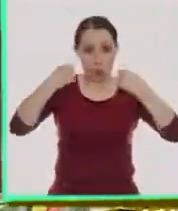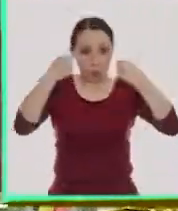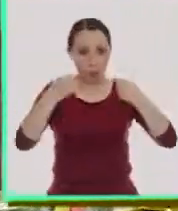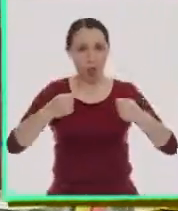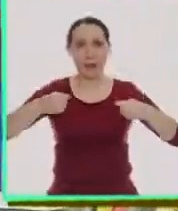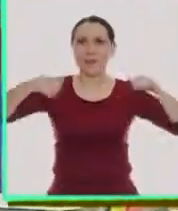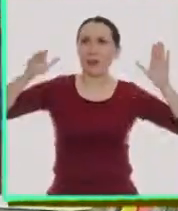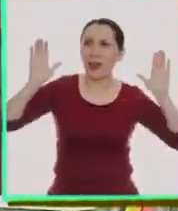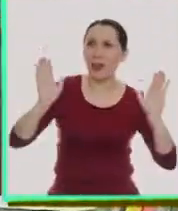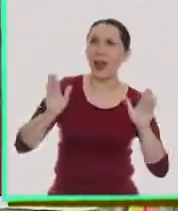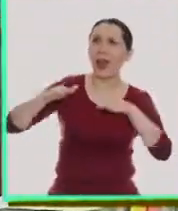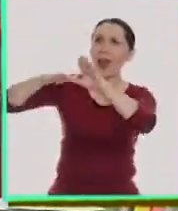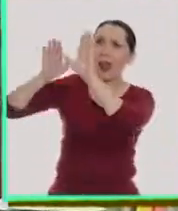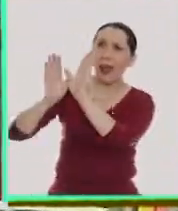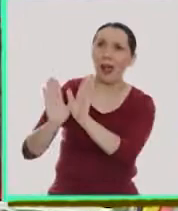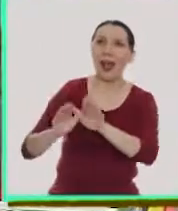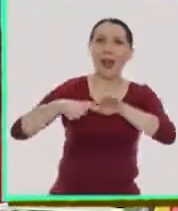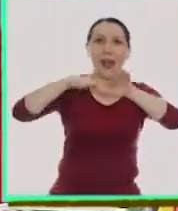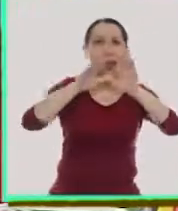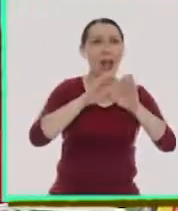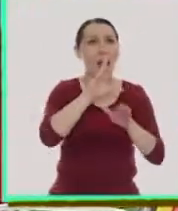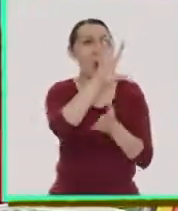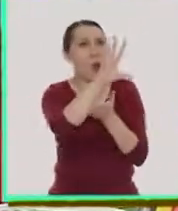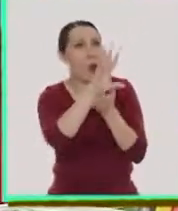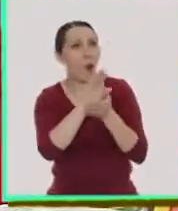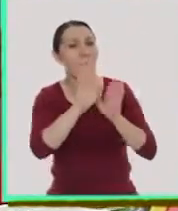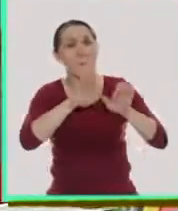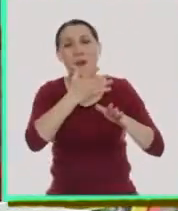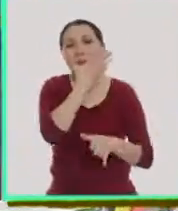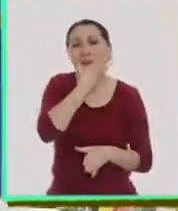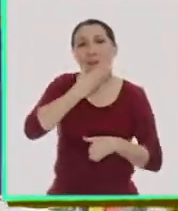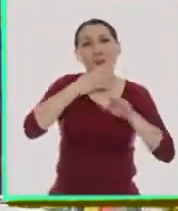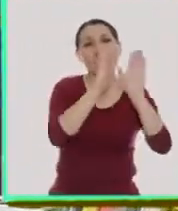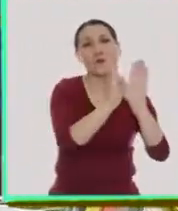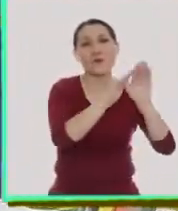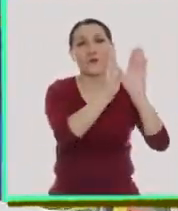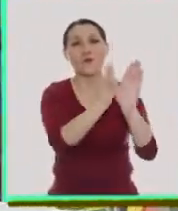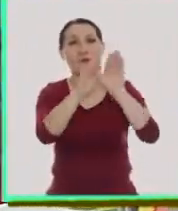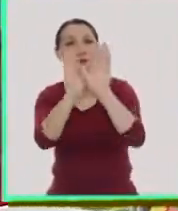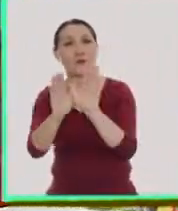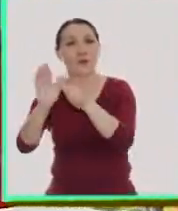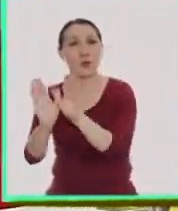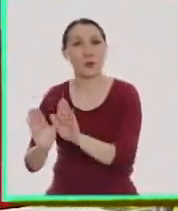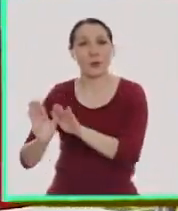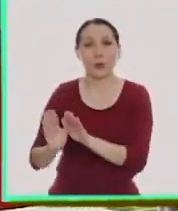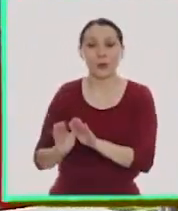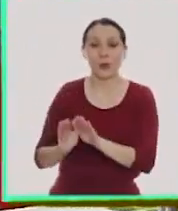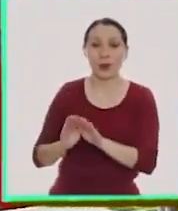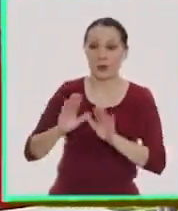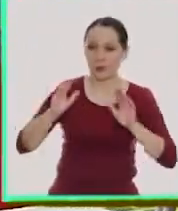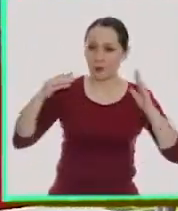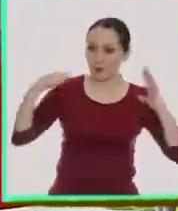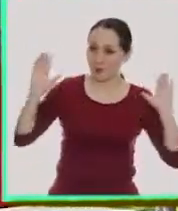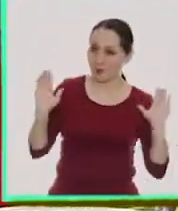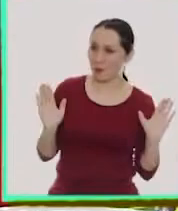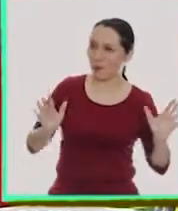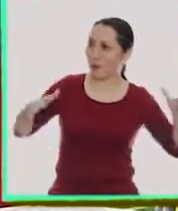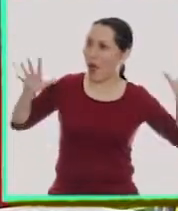Ahora ya puedo volar, como ese lindo sorsal.